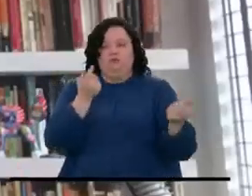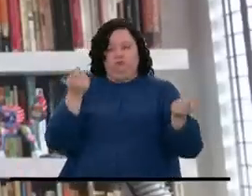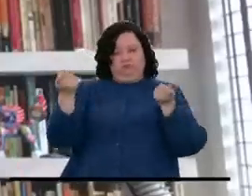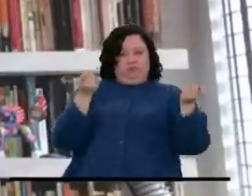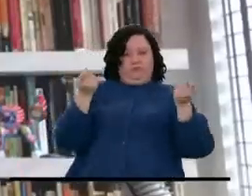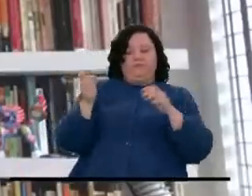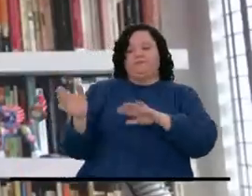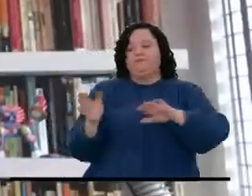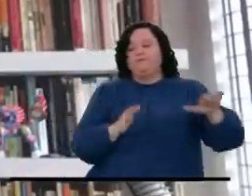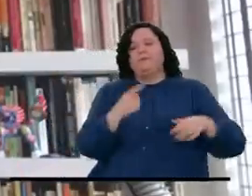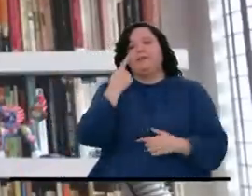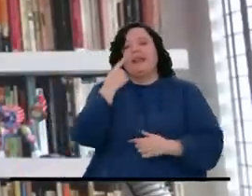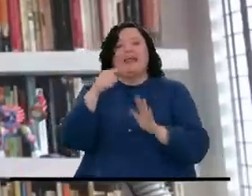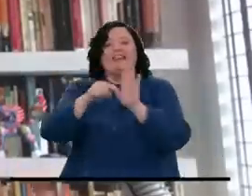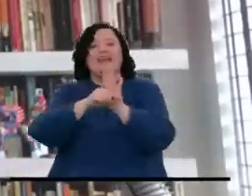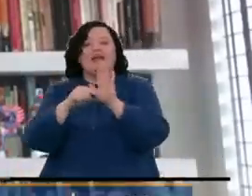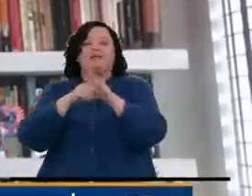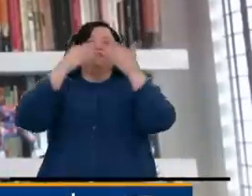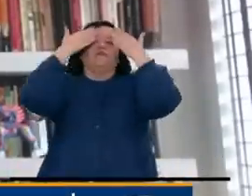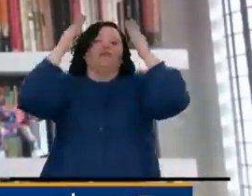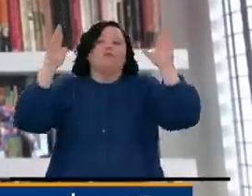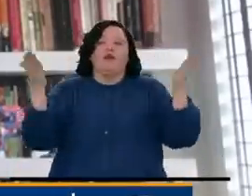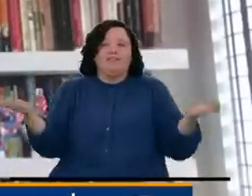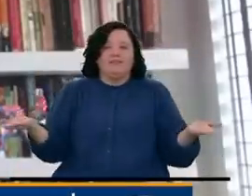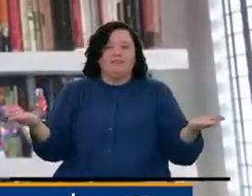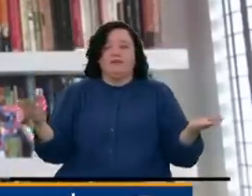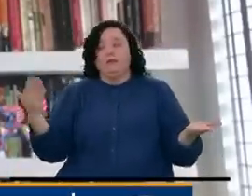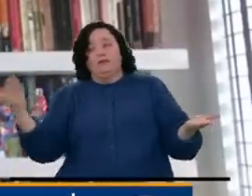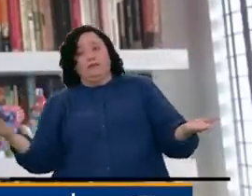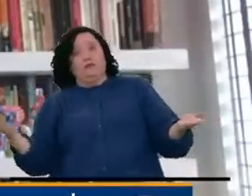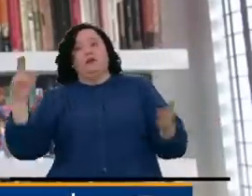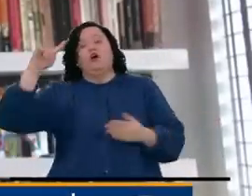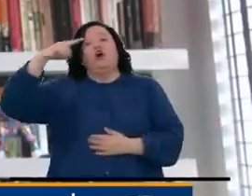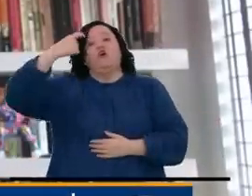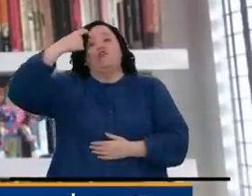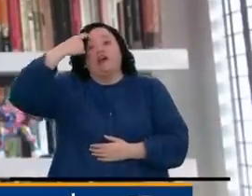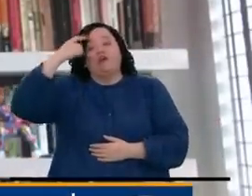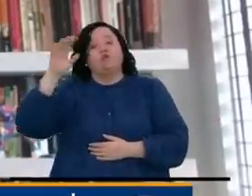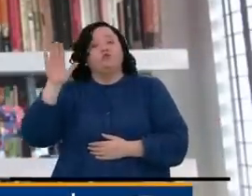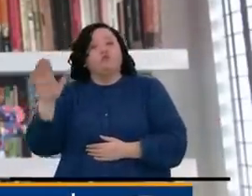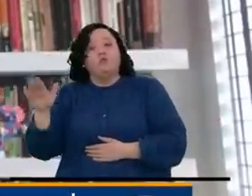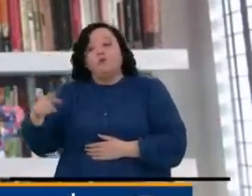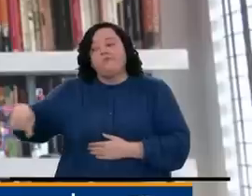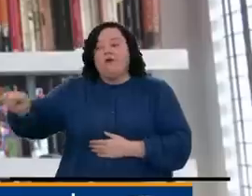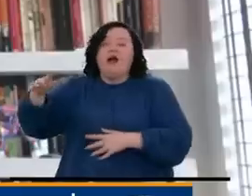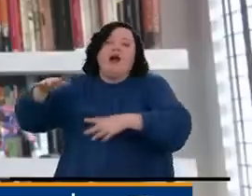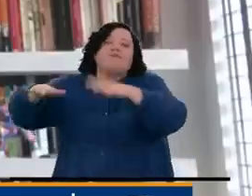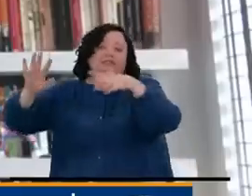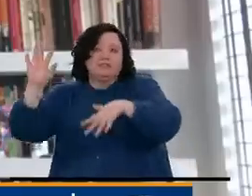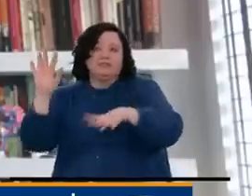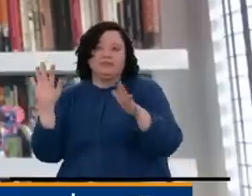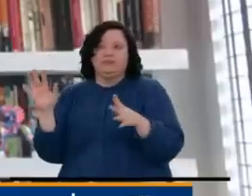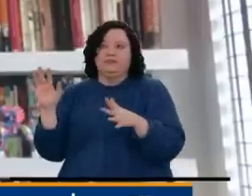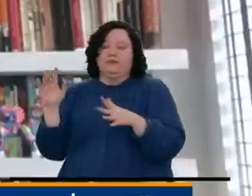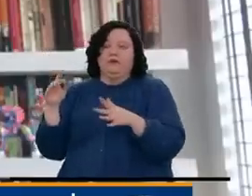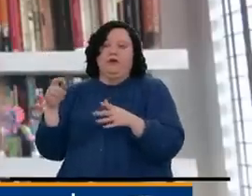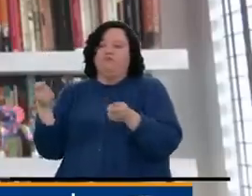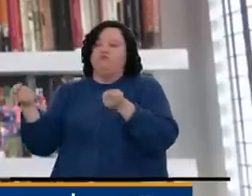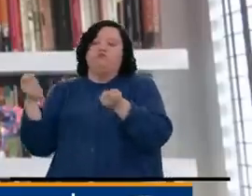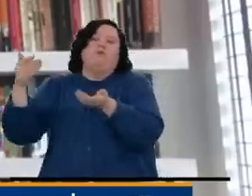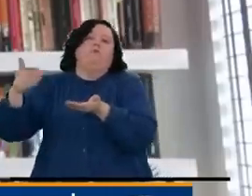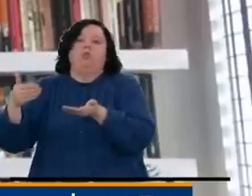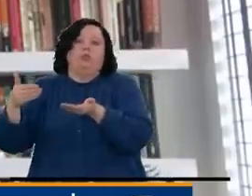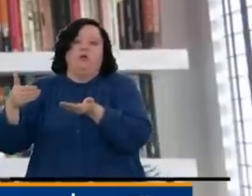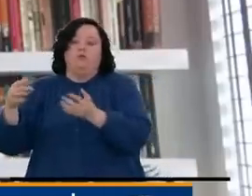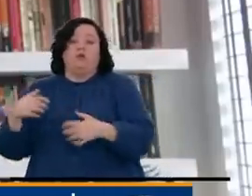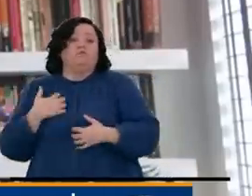dos concepciones negativas para la democracia. De un lado, un gobierno que en algunos casos se ha también extralimitado, ha mandado